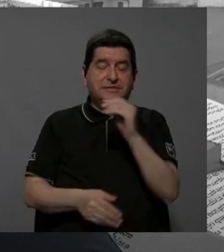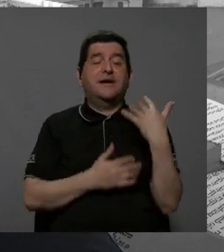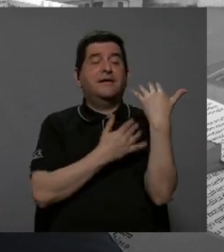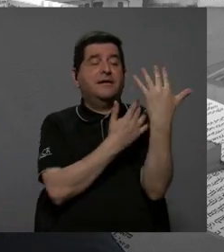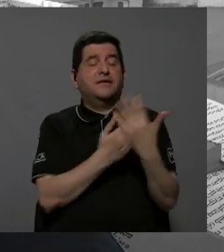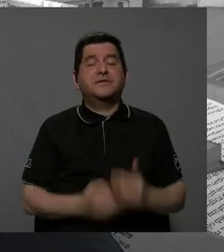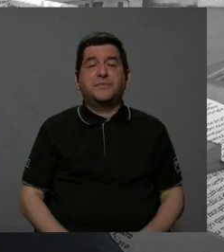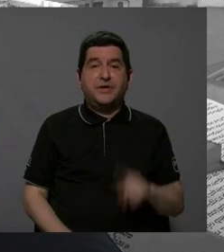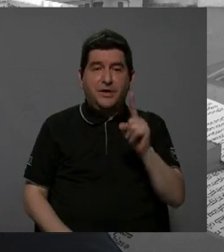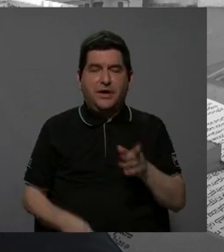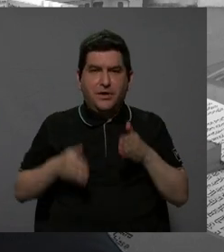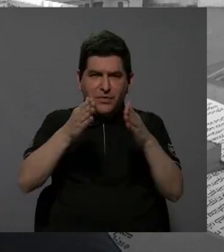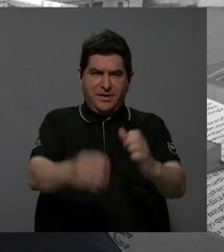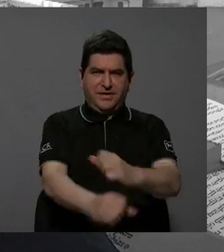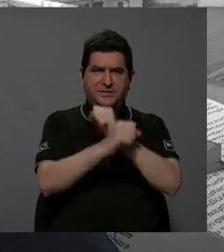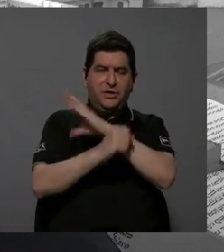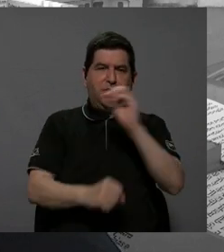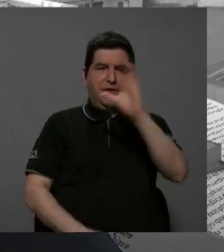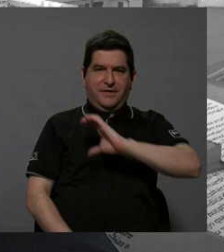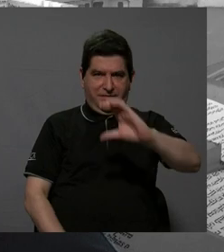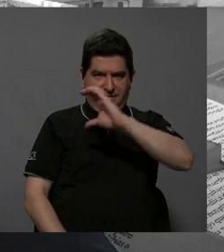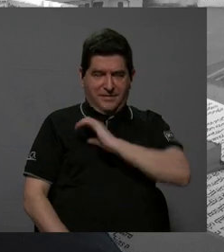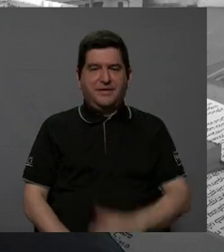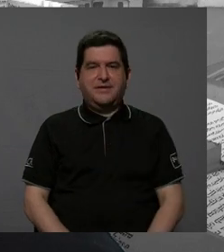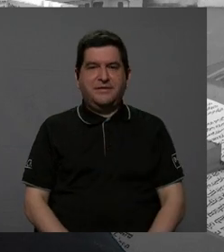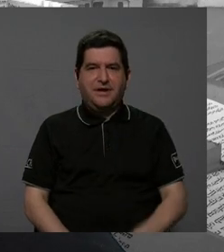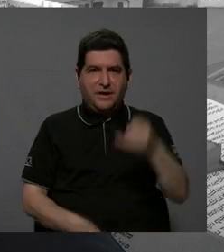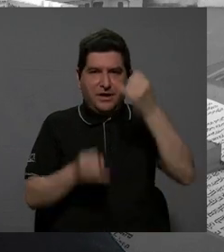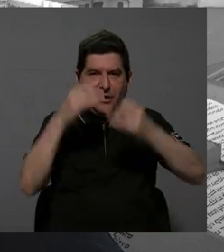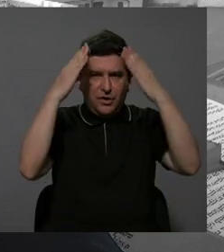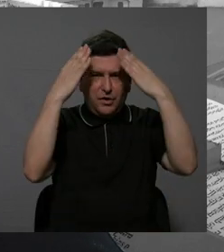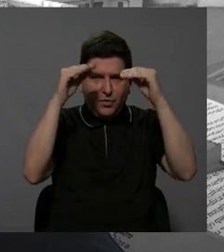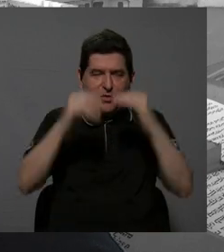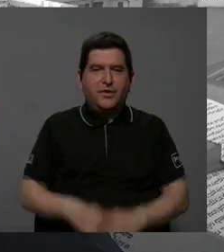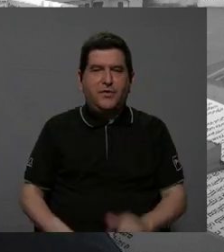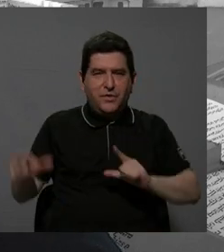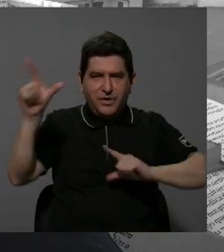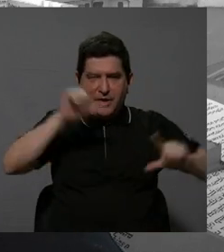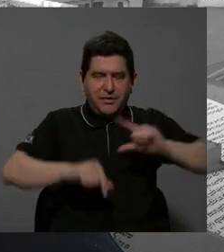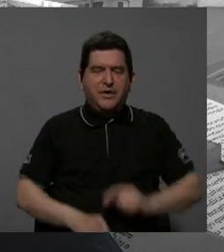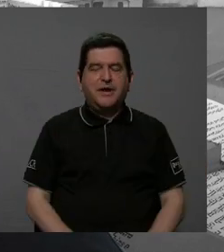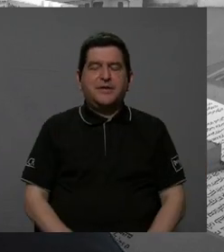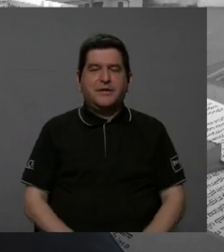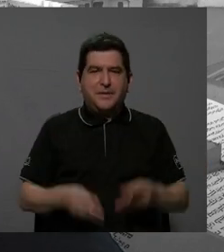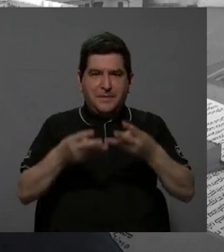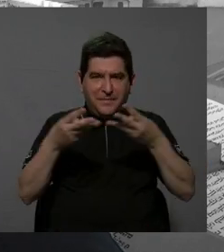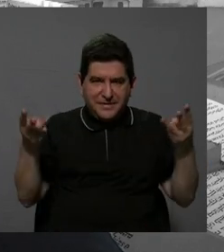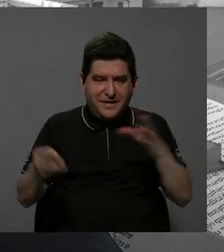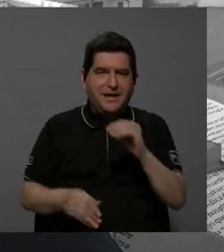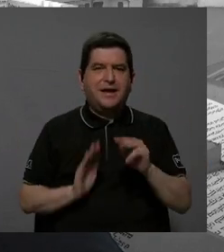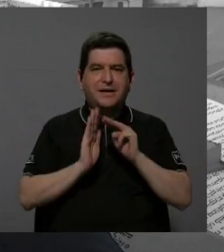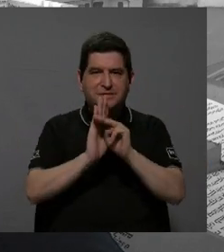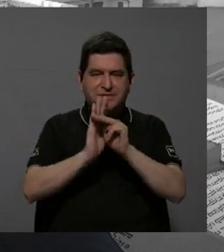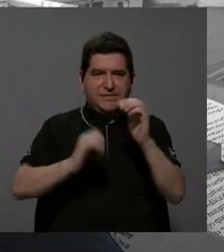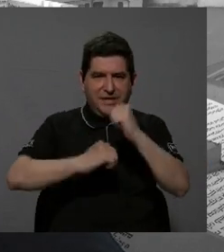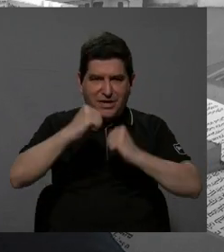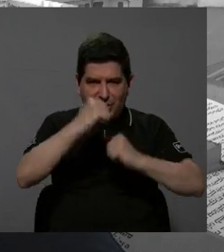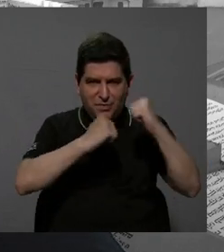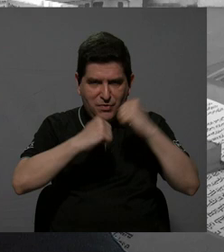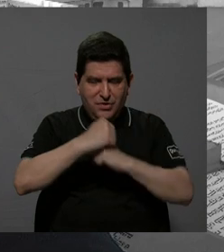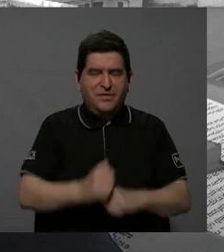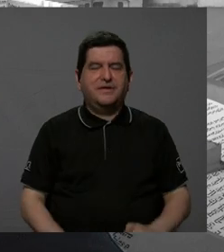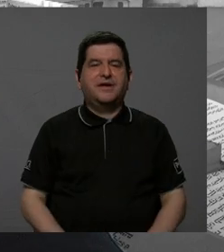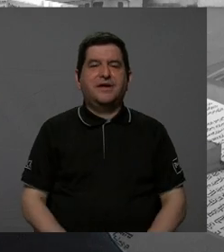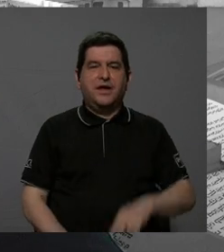espera una vía segura y de calidad. El último informe del Laboratorio de Materiales y Modelos Estructurales,